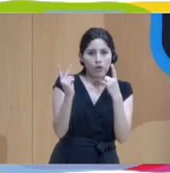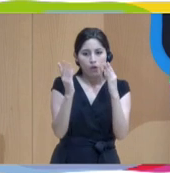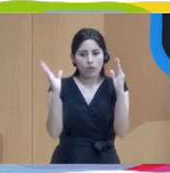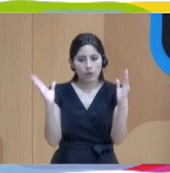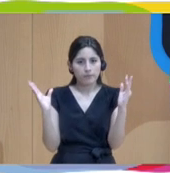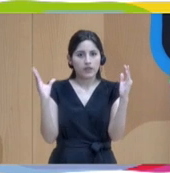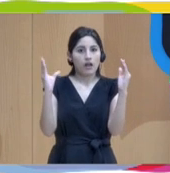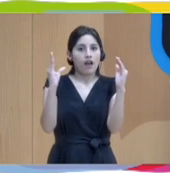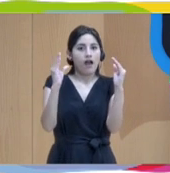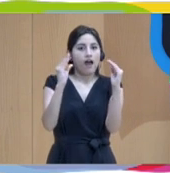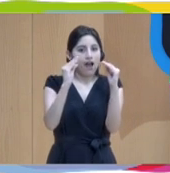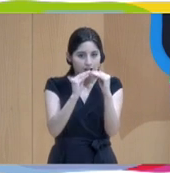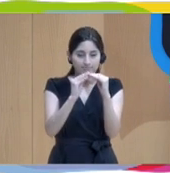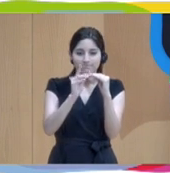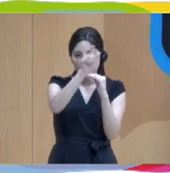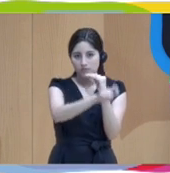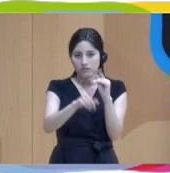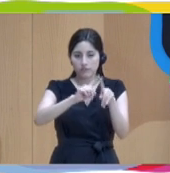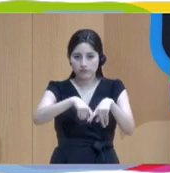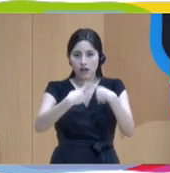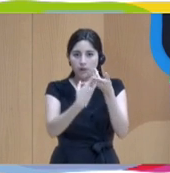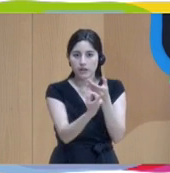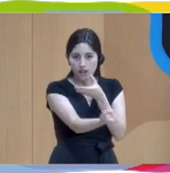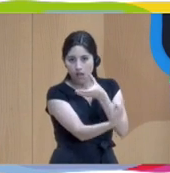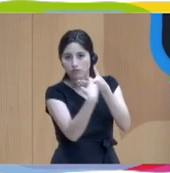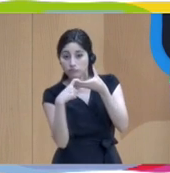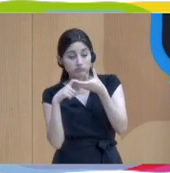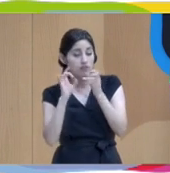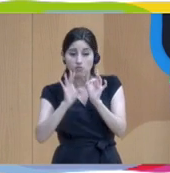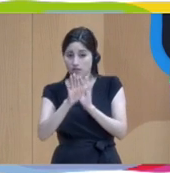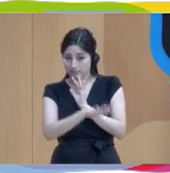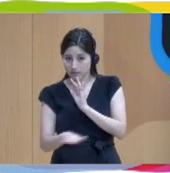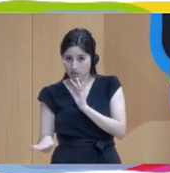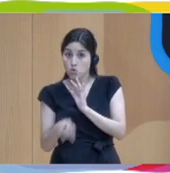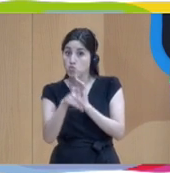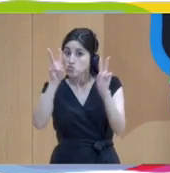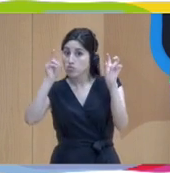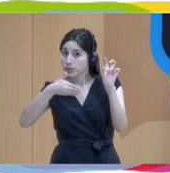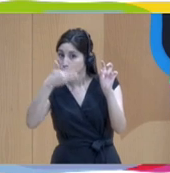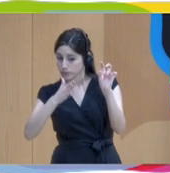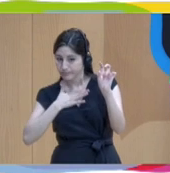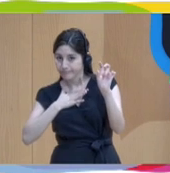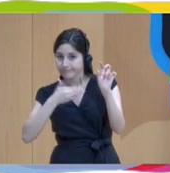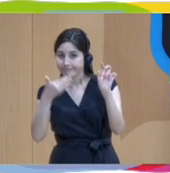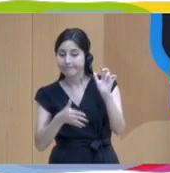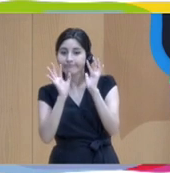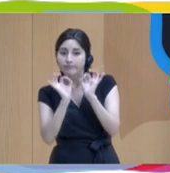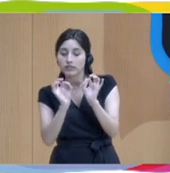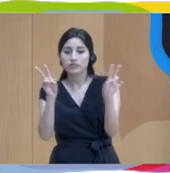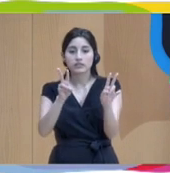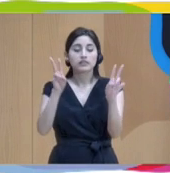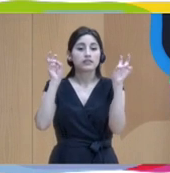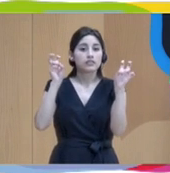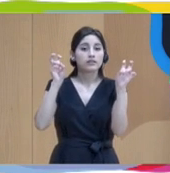involucrar activamente a la familia, a salud y a los niños. Esto es un otro tema muy importante para nosotros en la construcción del